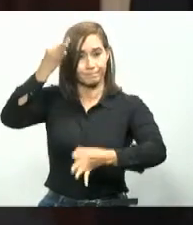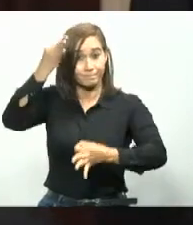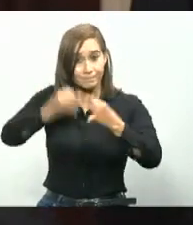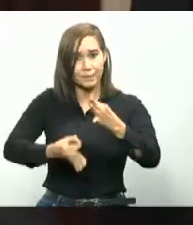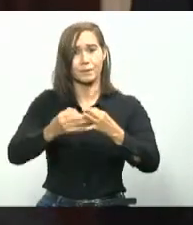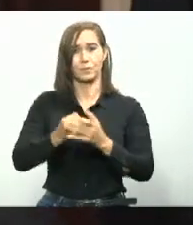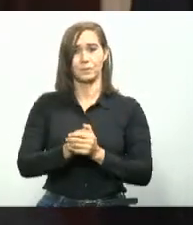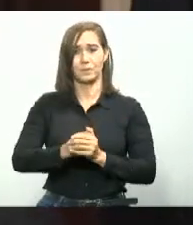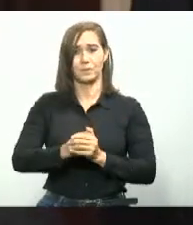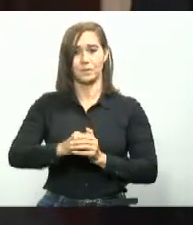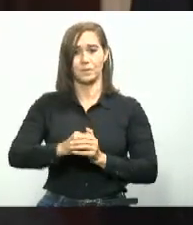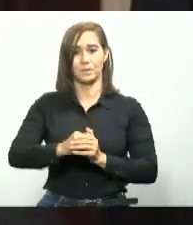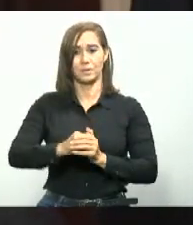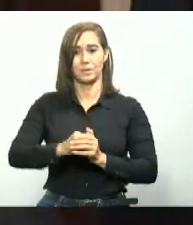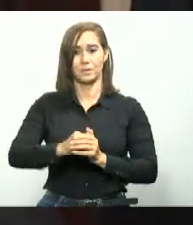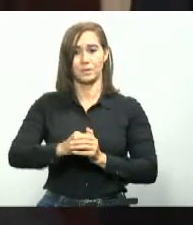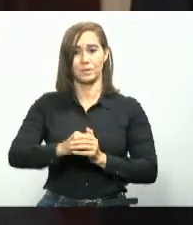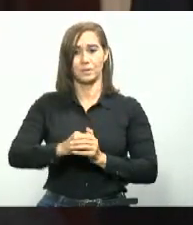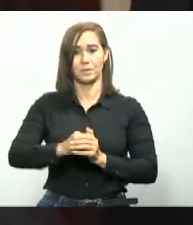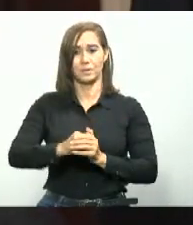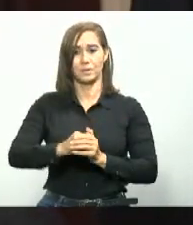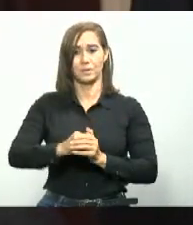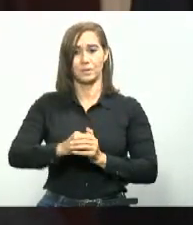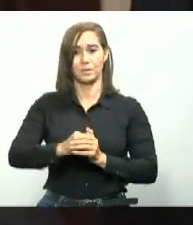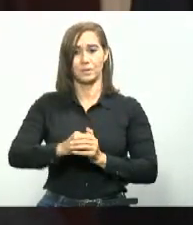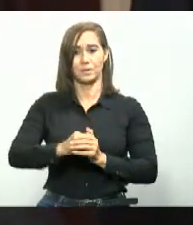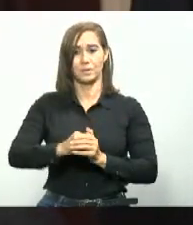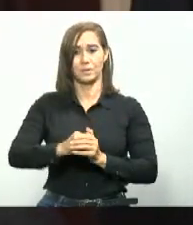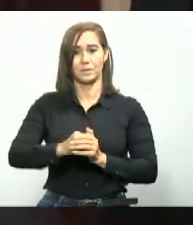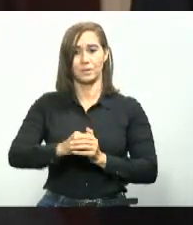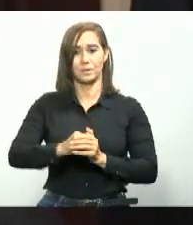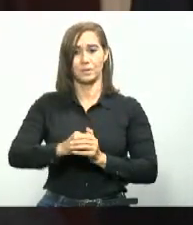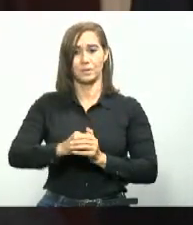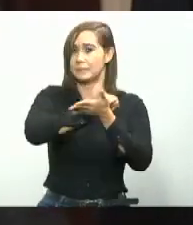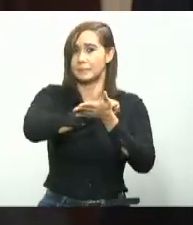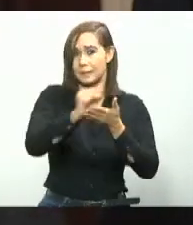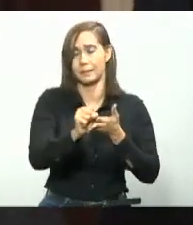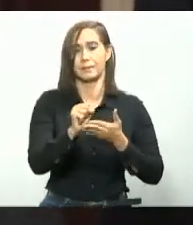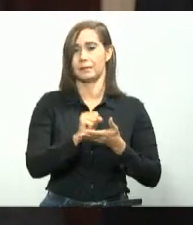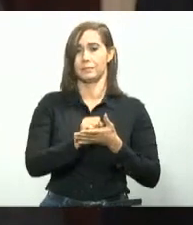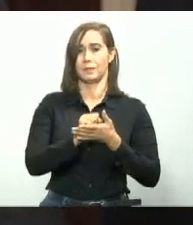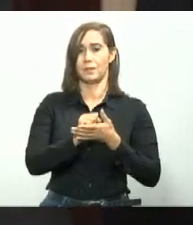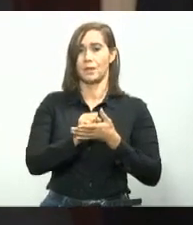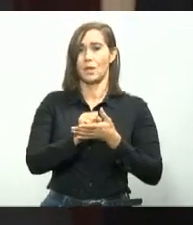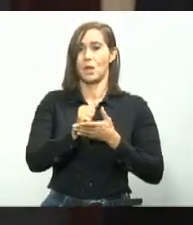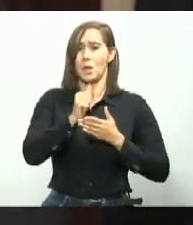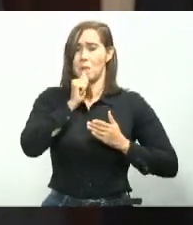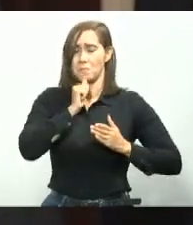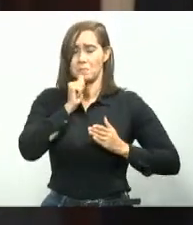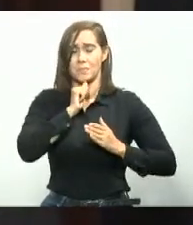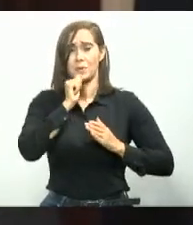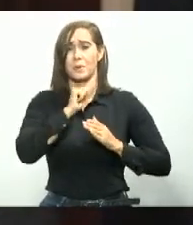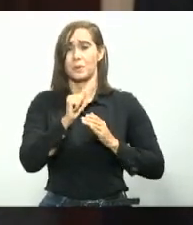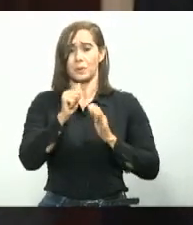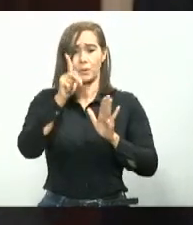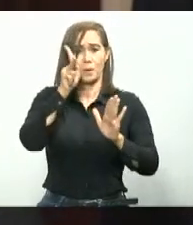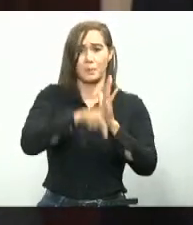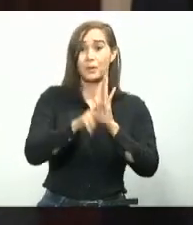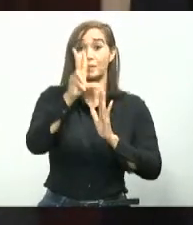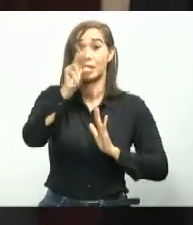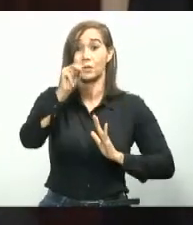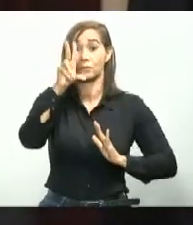gobierno la vida humana es a la justicia de las propias fuerzas que deban